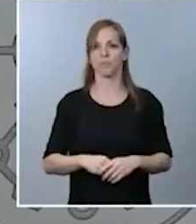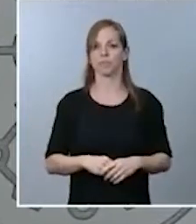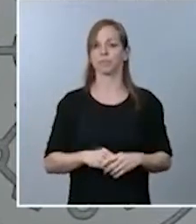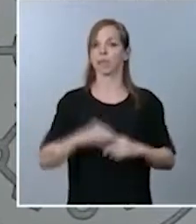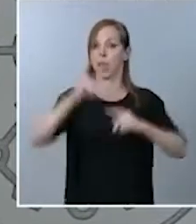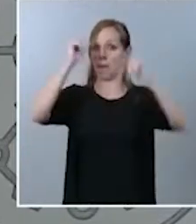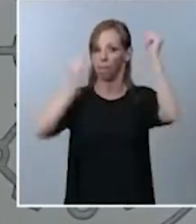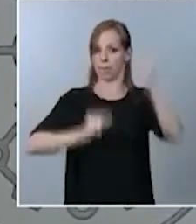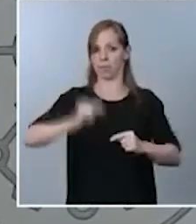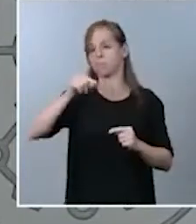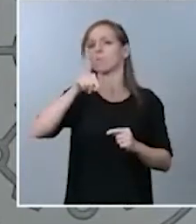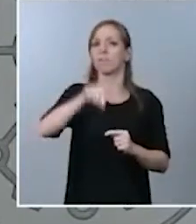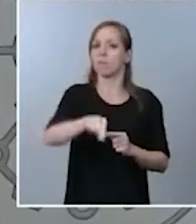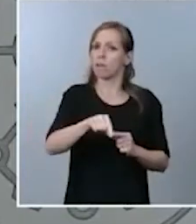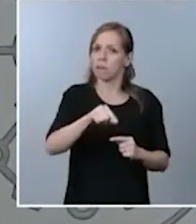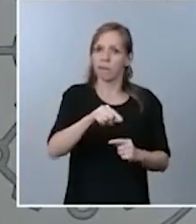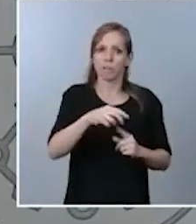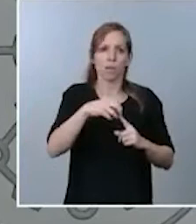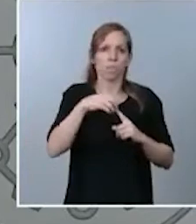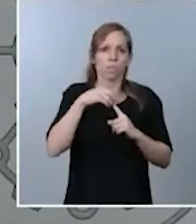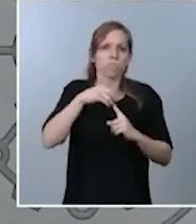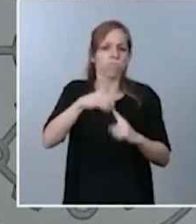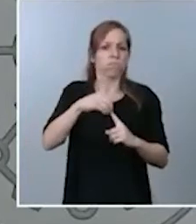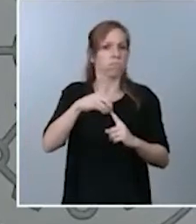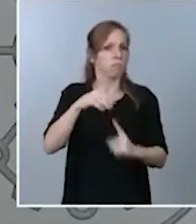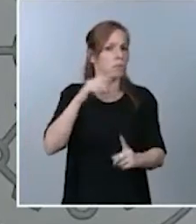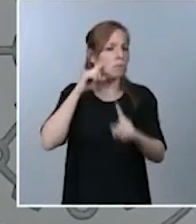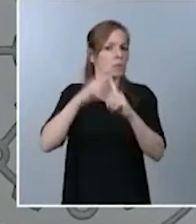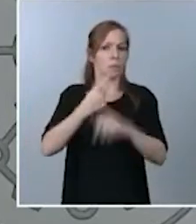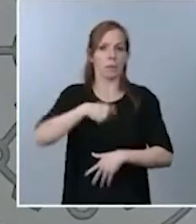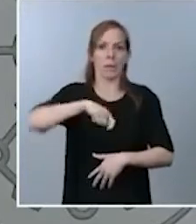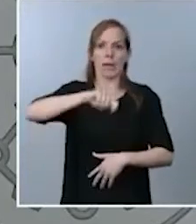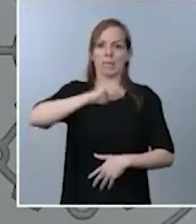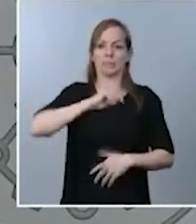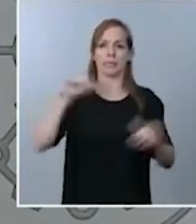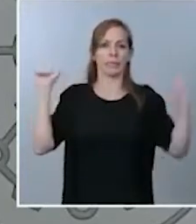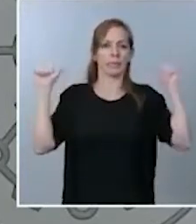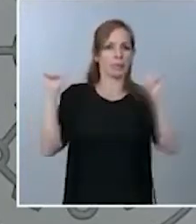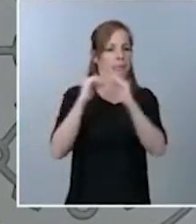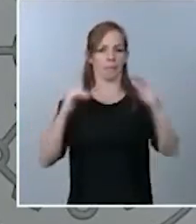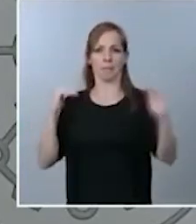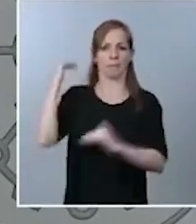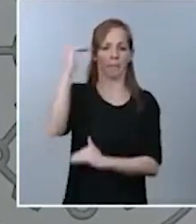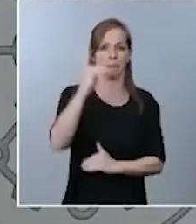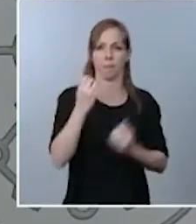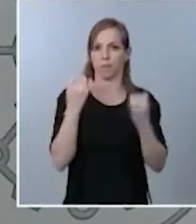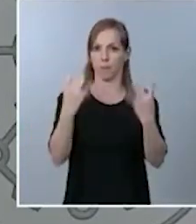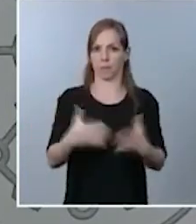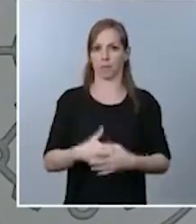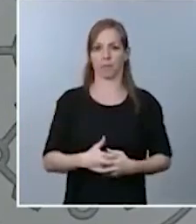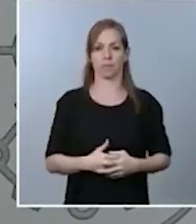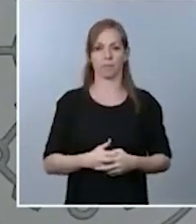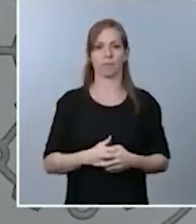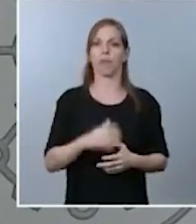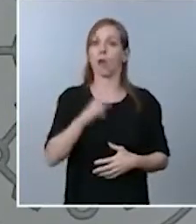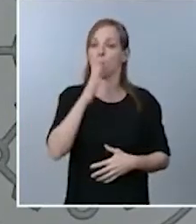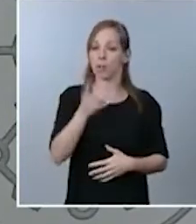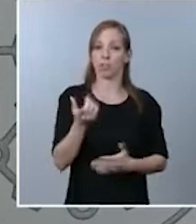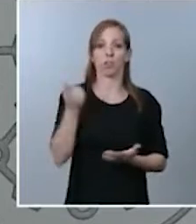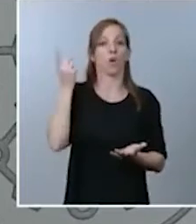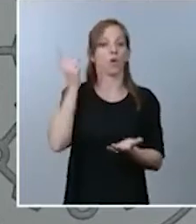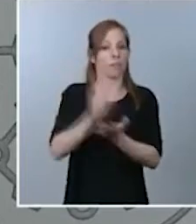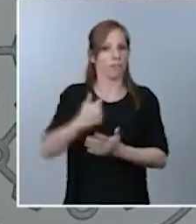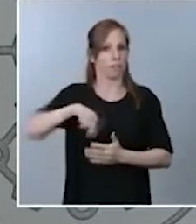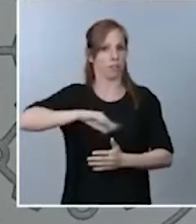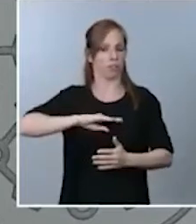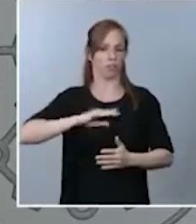imprescindibles para que España pueda salir cuanto antes de la crisis. Y es por ello que emplazamos, una vez más, a todos los grupos